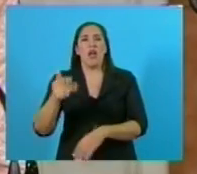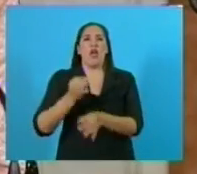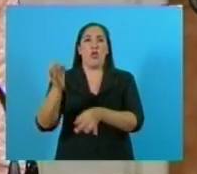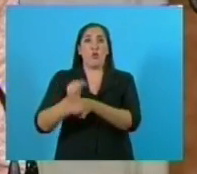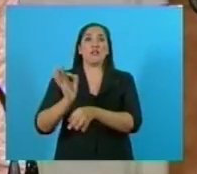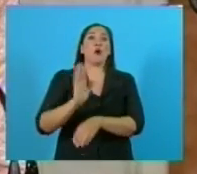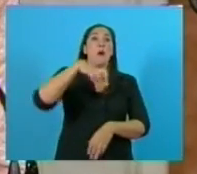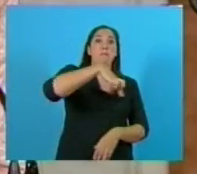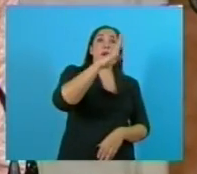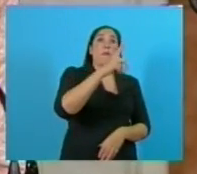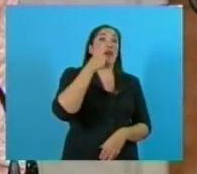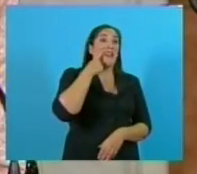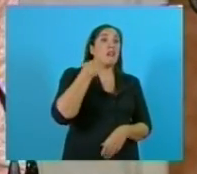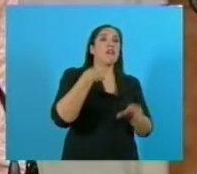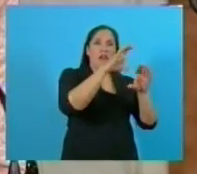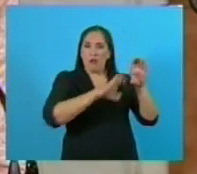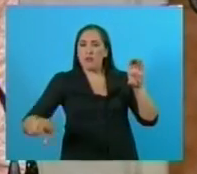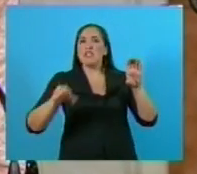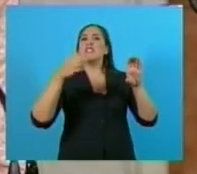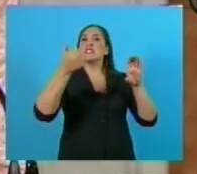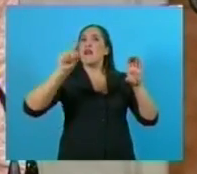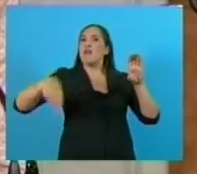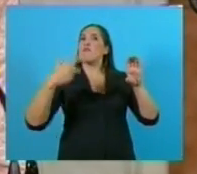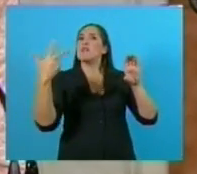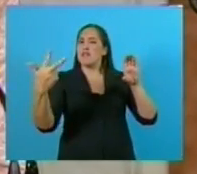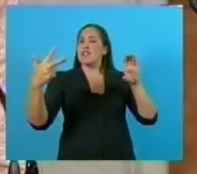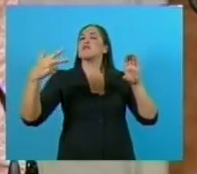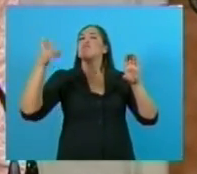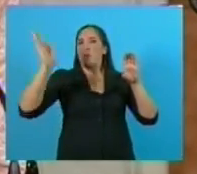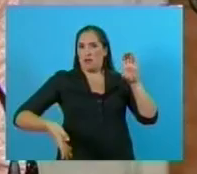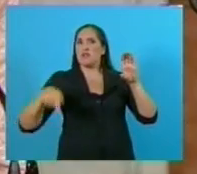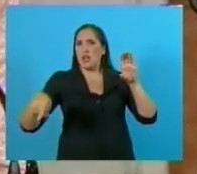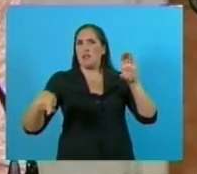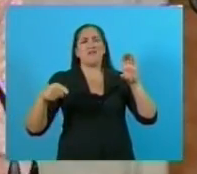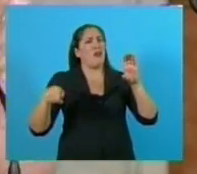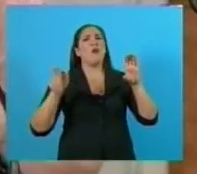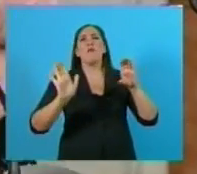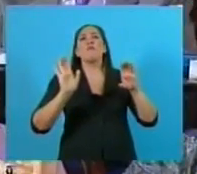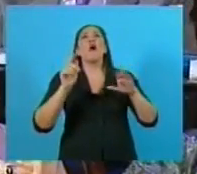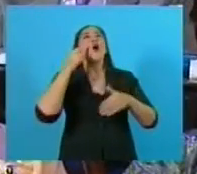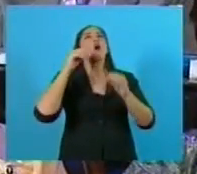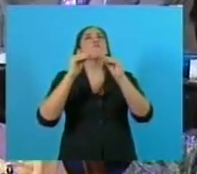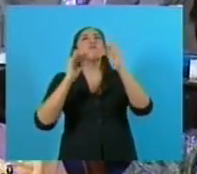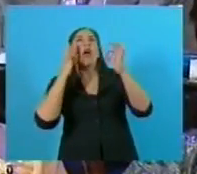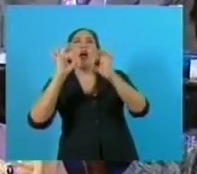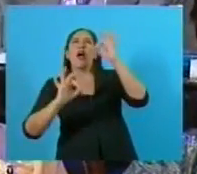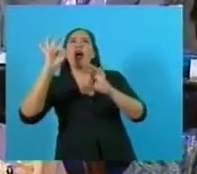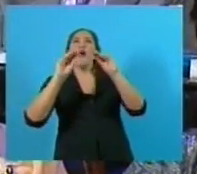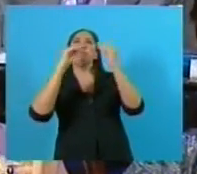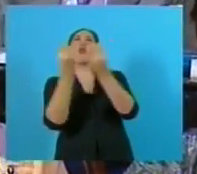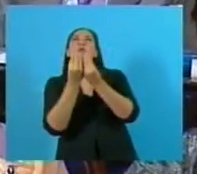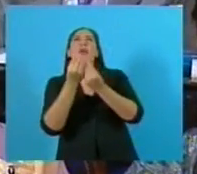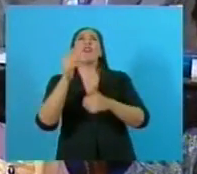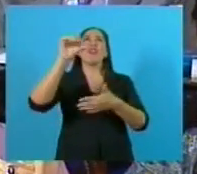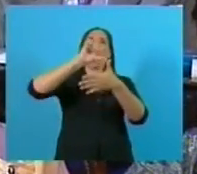destina 6,3% del PBI, más que el promedio regional y más que el promedio